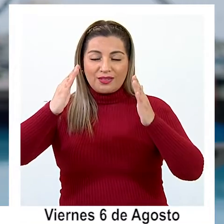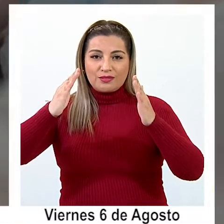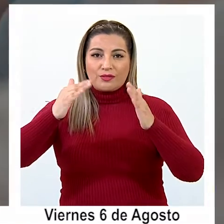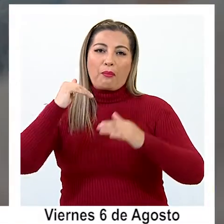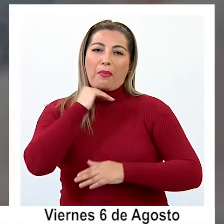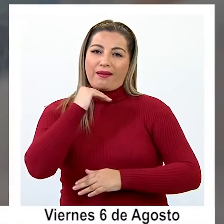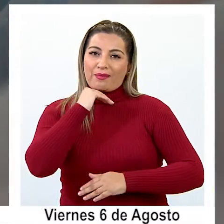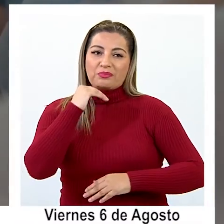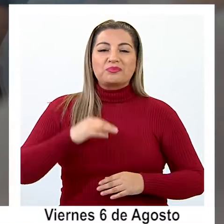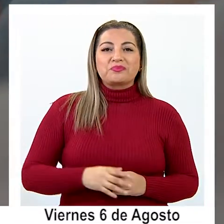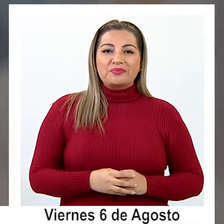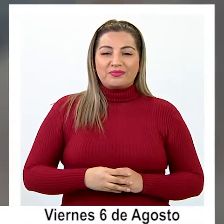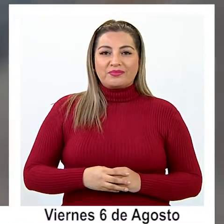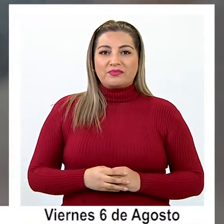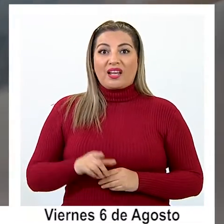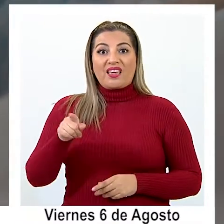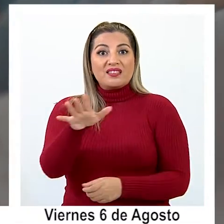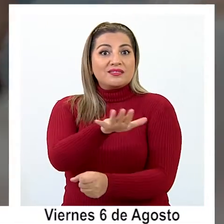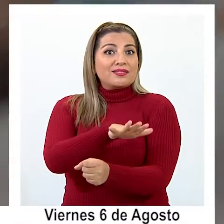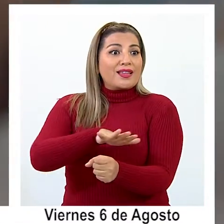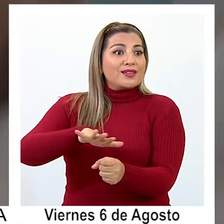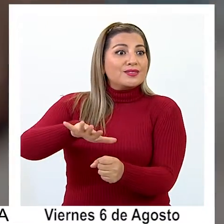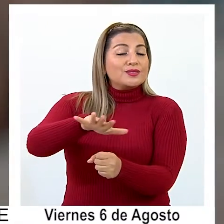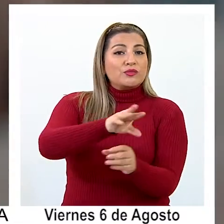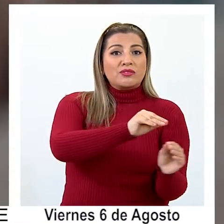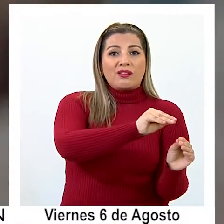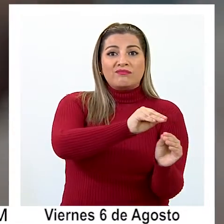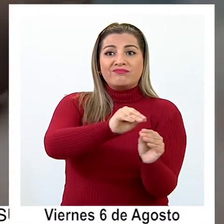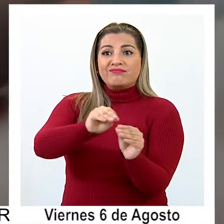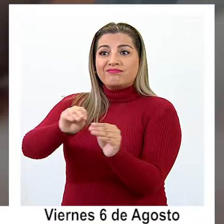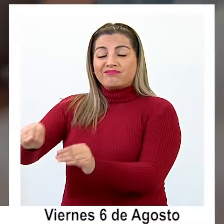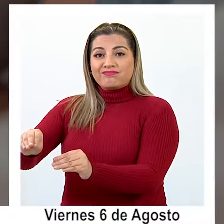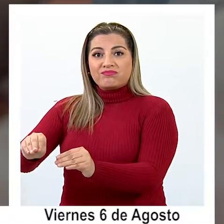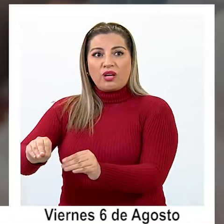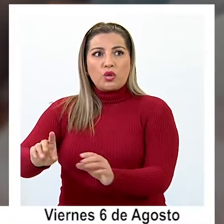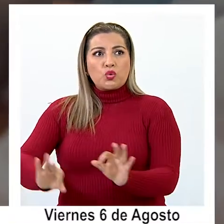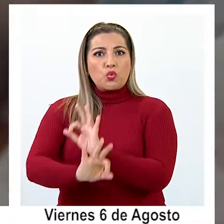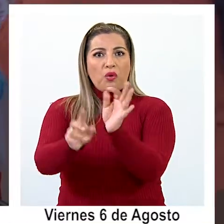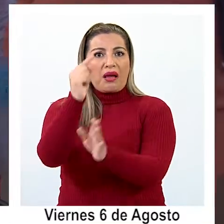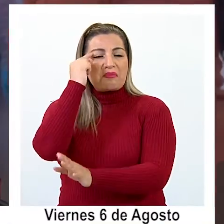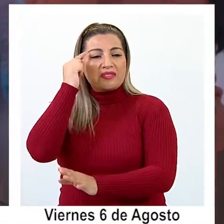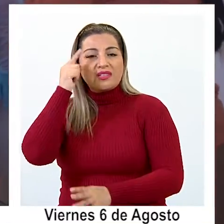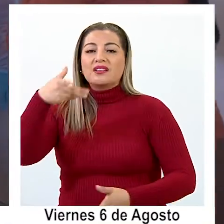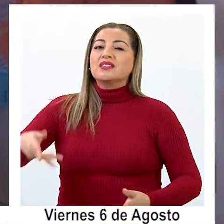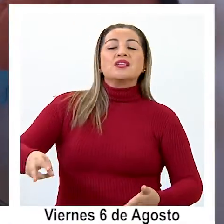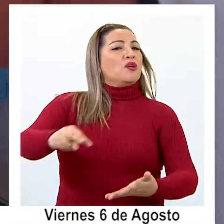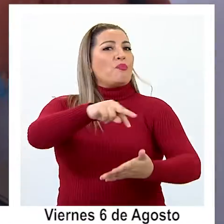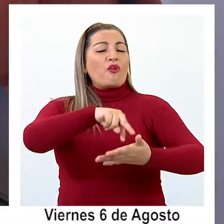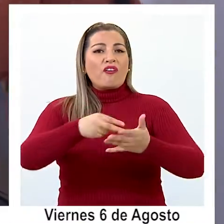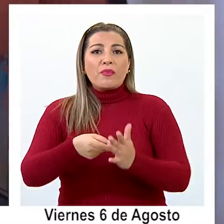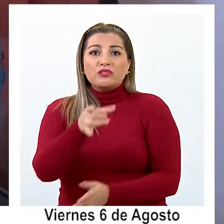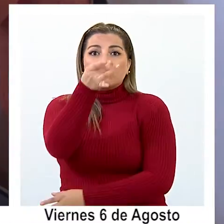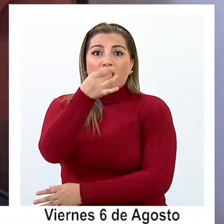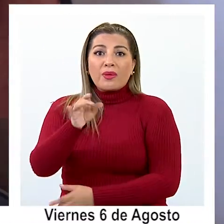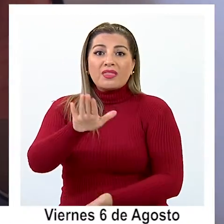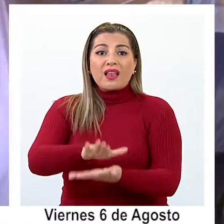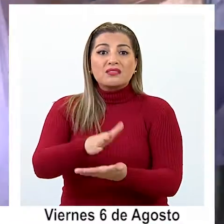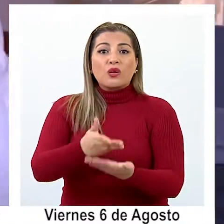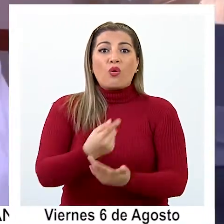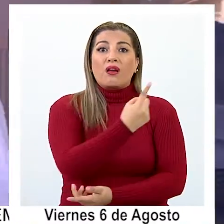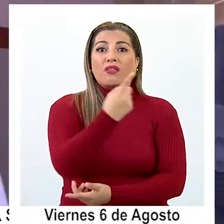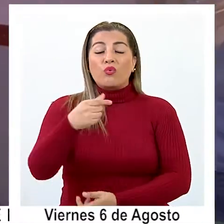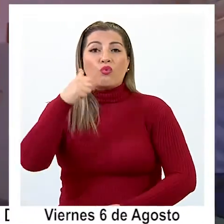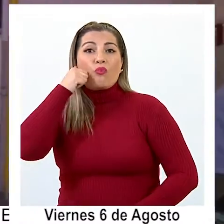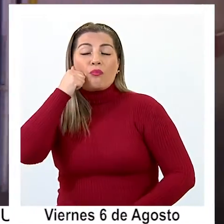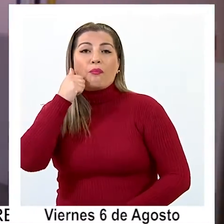más rápida. Una situación que se prolongó más allá de lo imaginable afectando no solo la salud de las personas